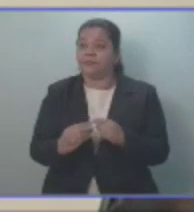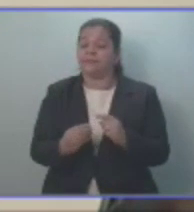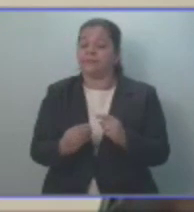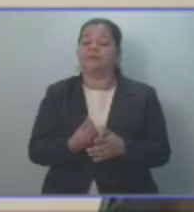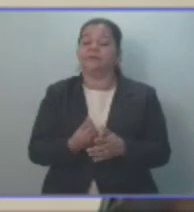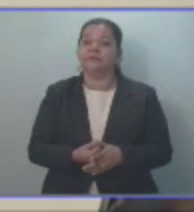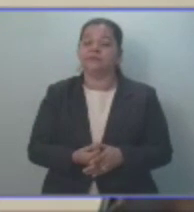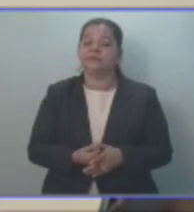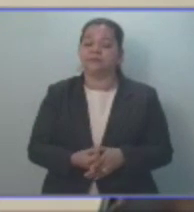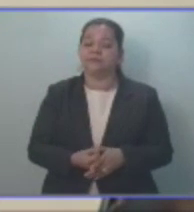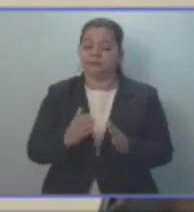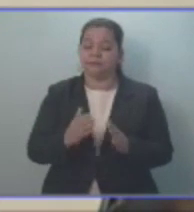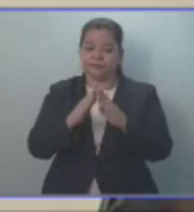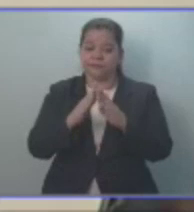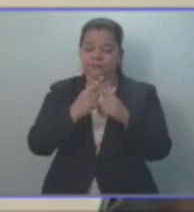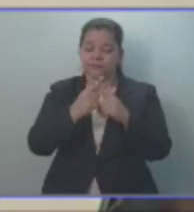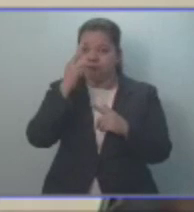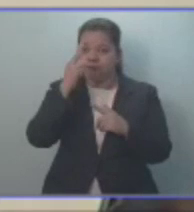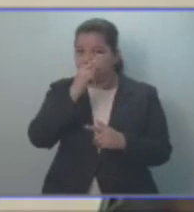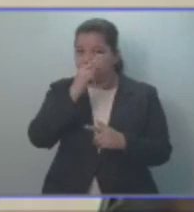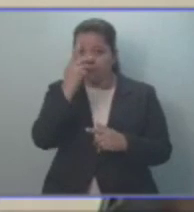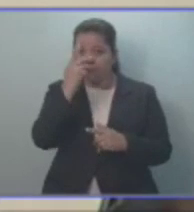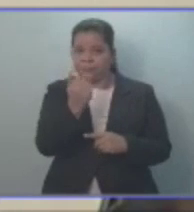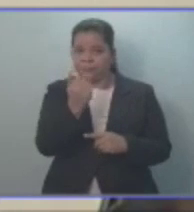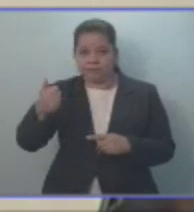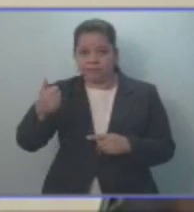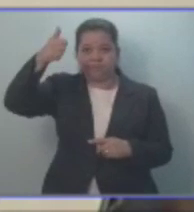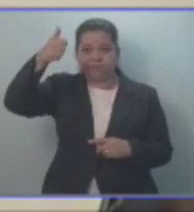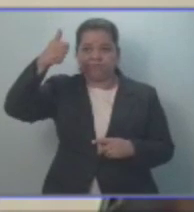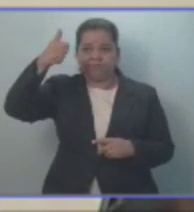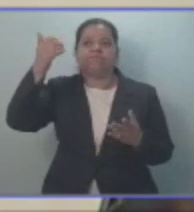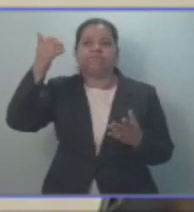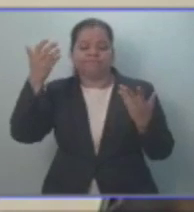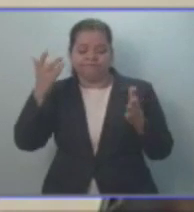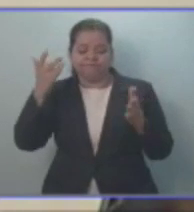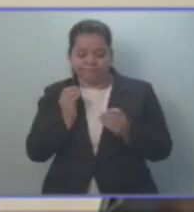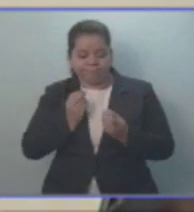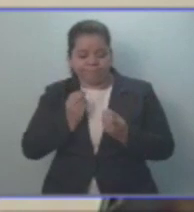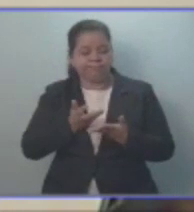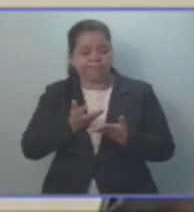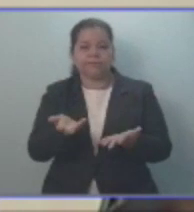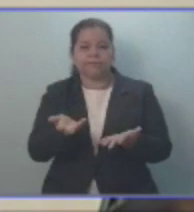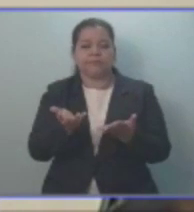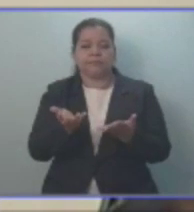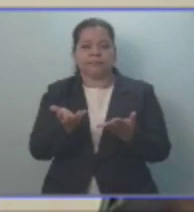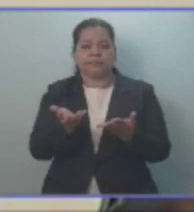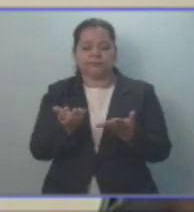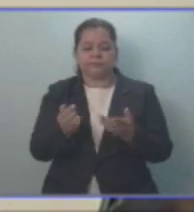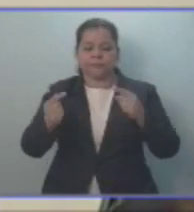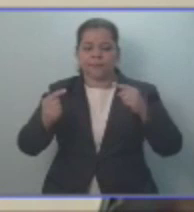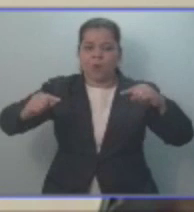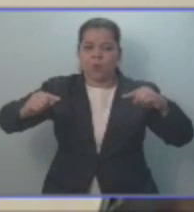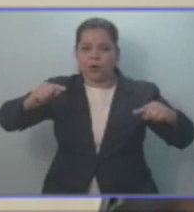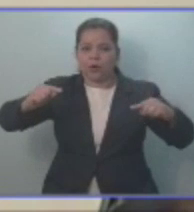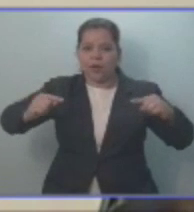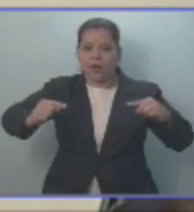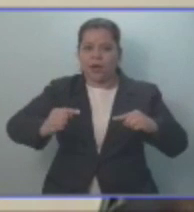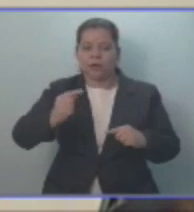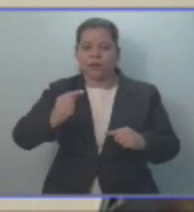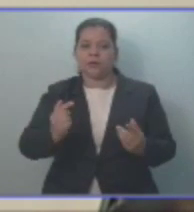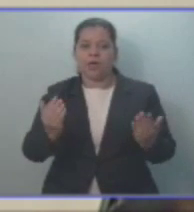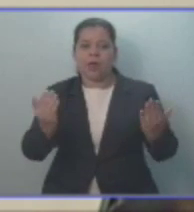de la Iglesia expresada en la autoridad del Vaticano.